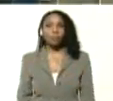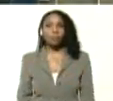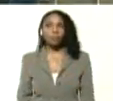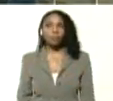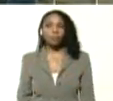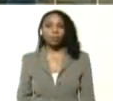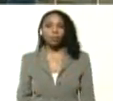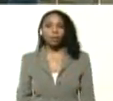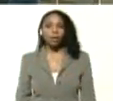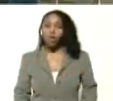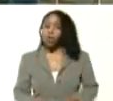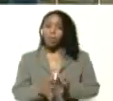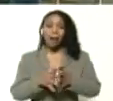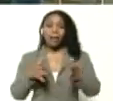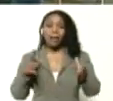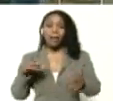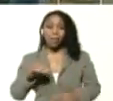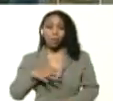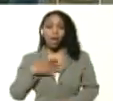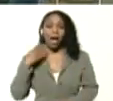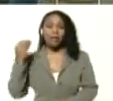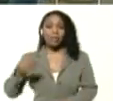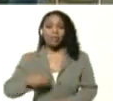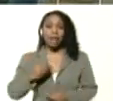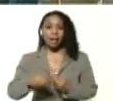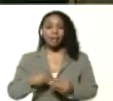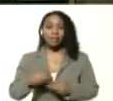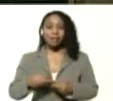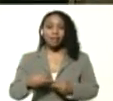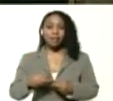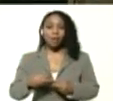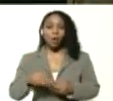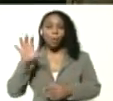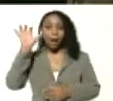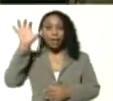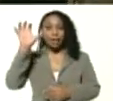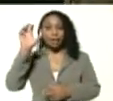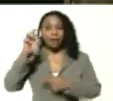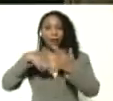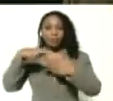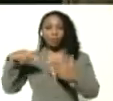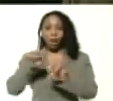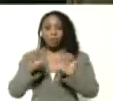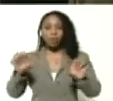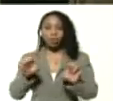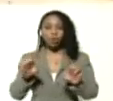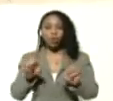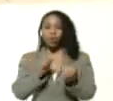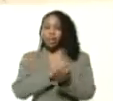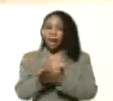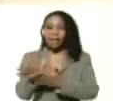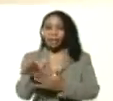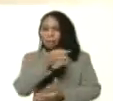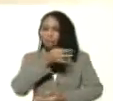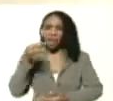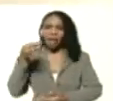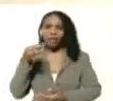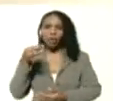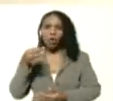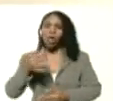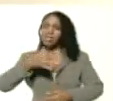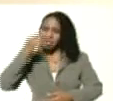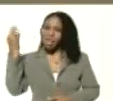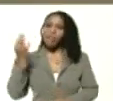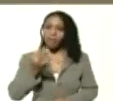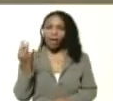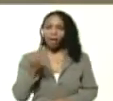lo más grande que puede hacer un país es hacer una revolución en la educación llevar la educación gratuita y de calidad de calidad